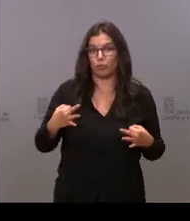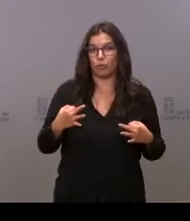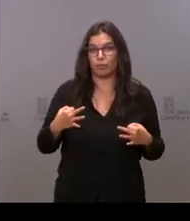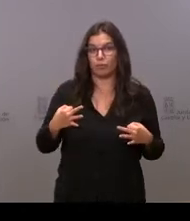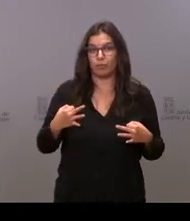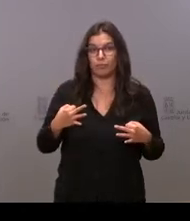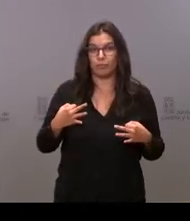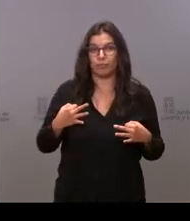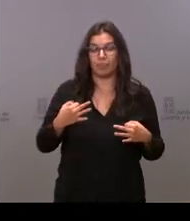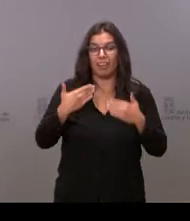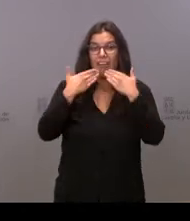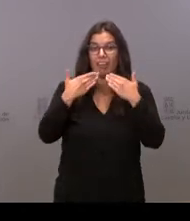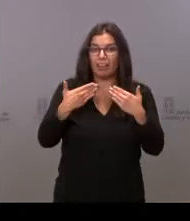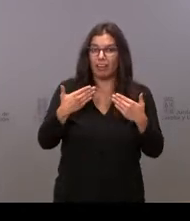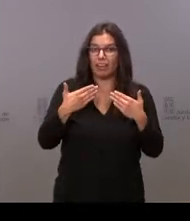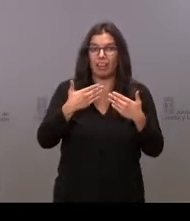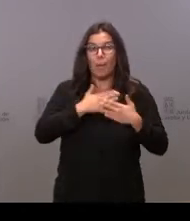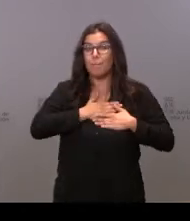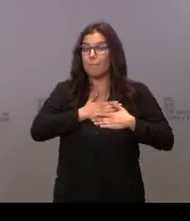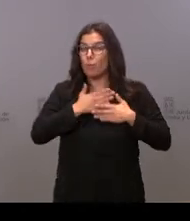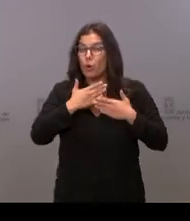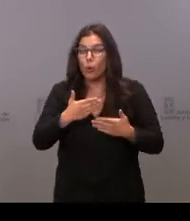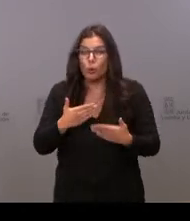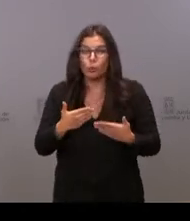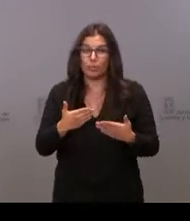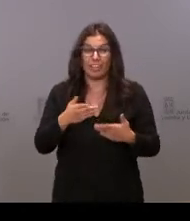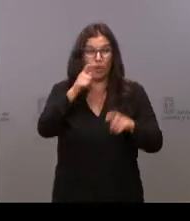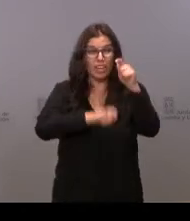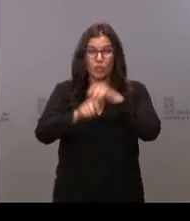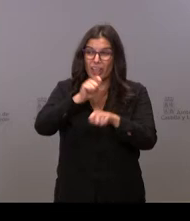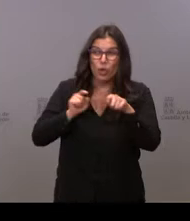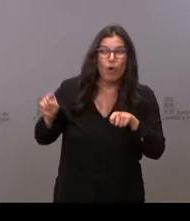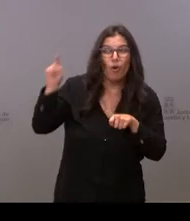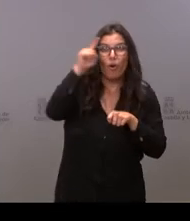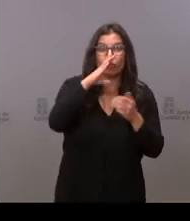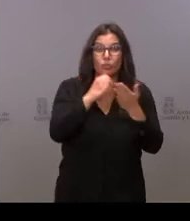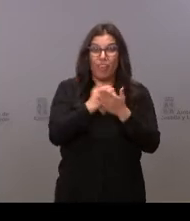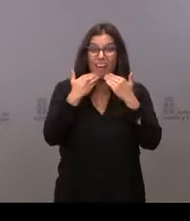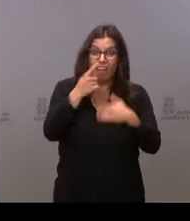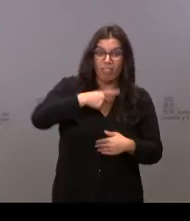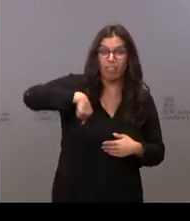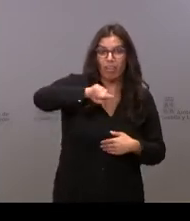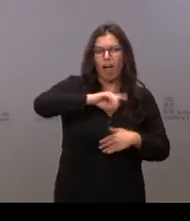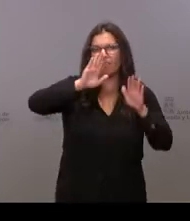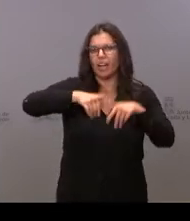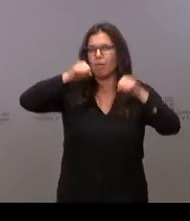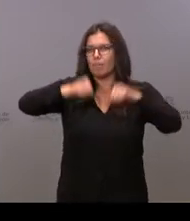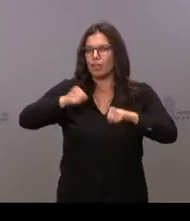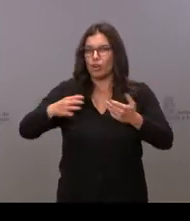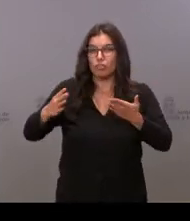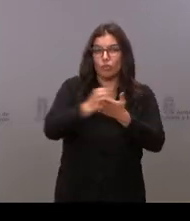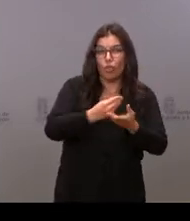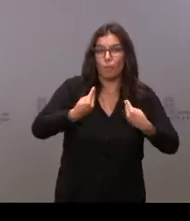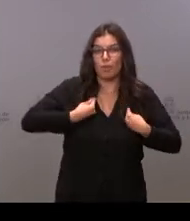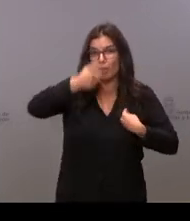con el voluntariado puro y duro que ha habido en todas las asociaciones, nuestros mayores de todos los pueblos de Castilla y León